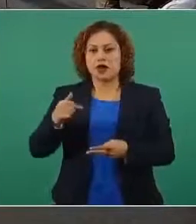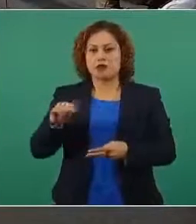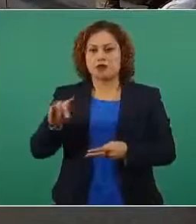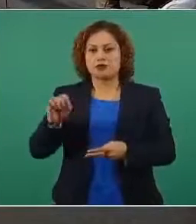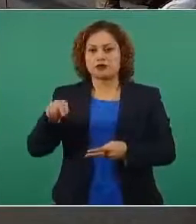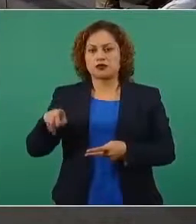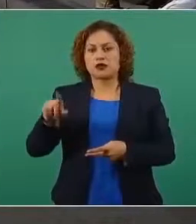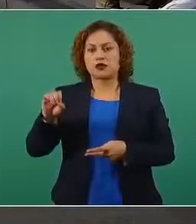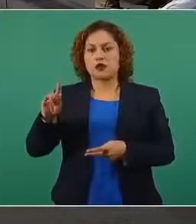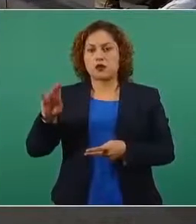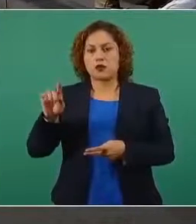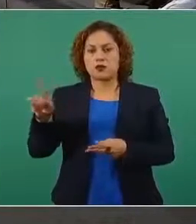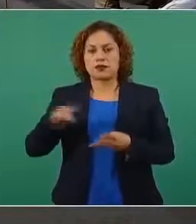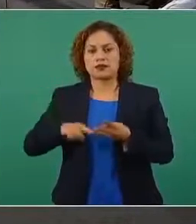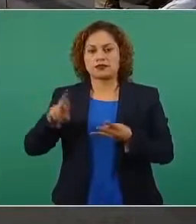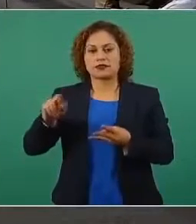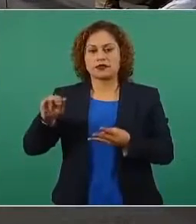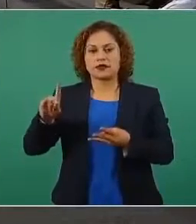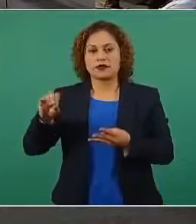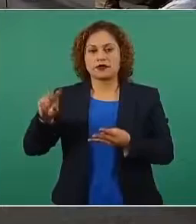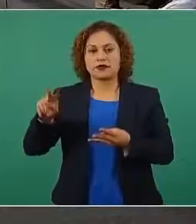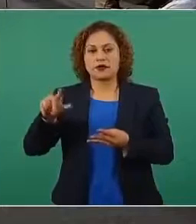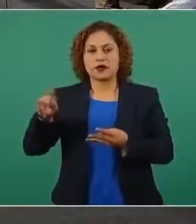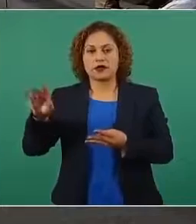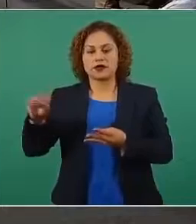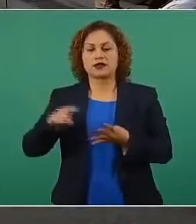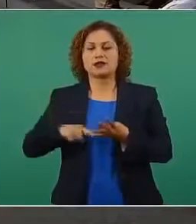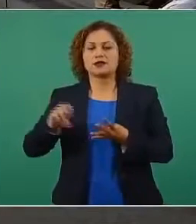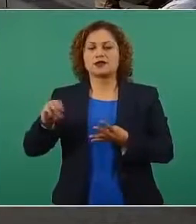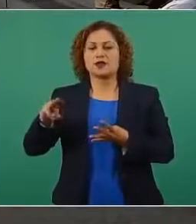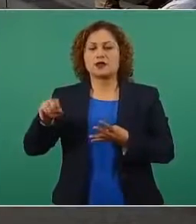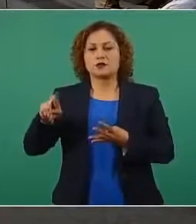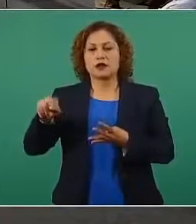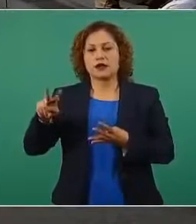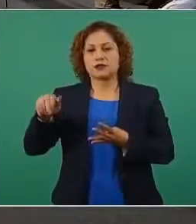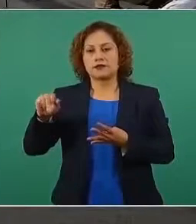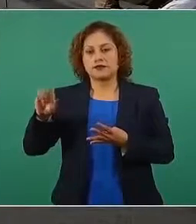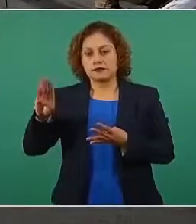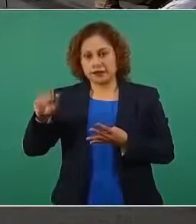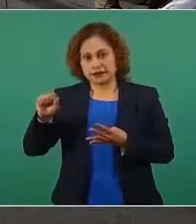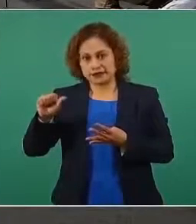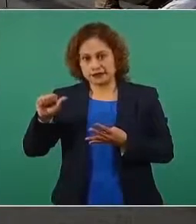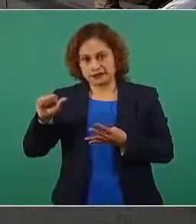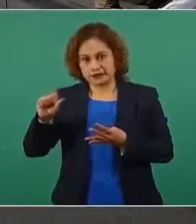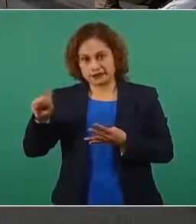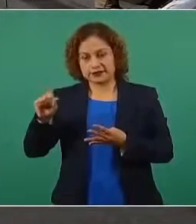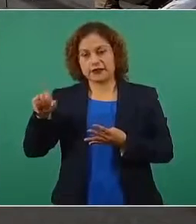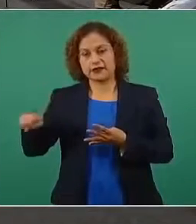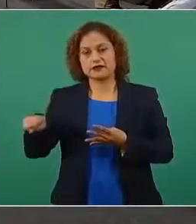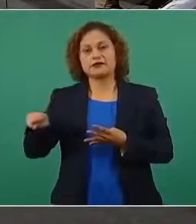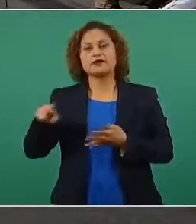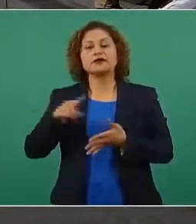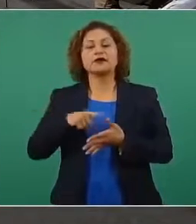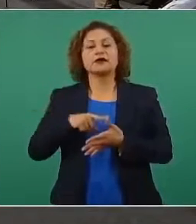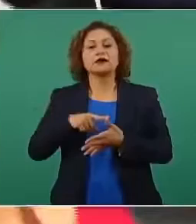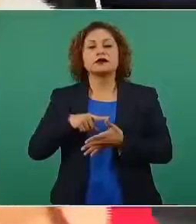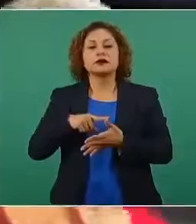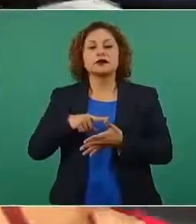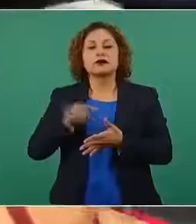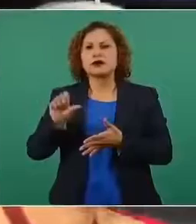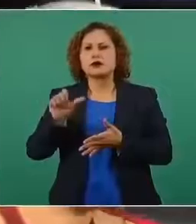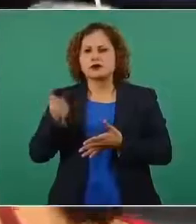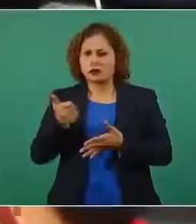Daumas Ricardo Valles Salvelas Omar Bazán Flores y y un